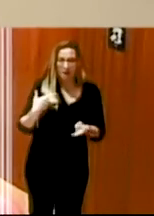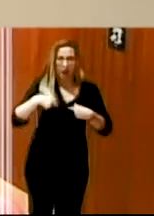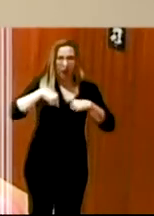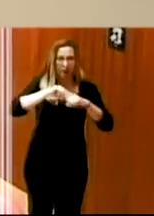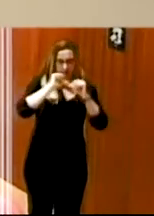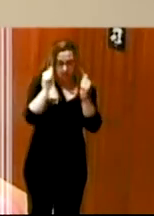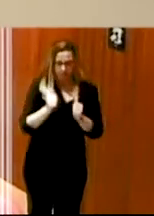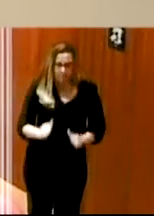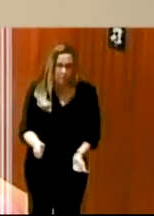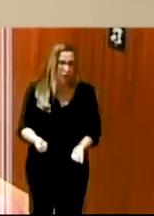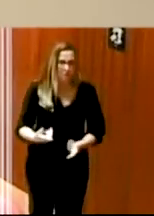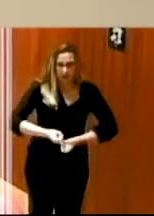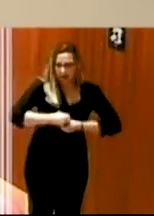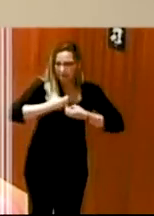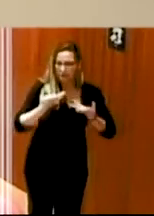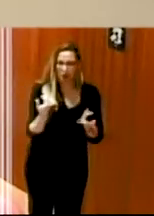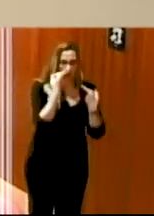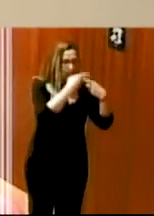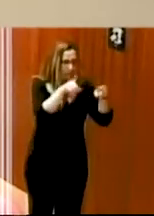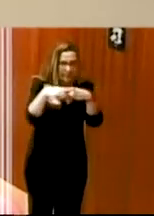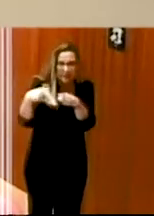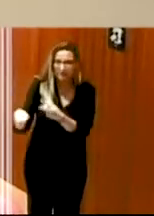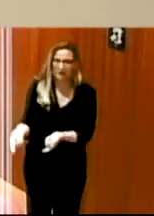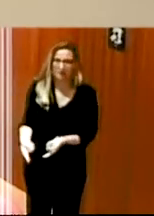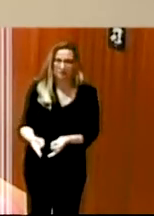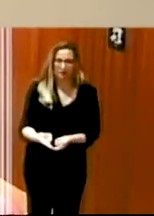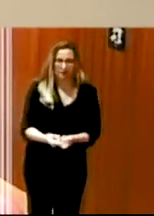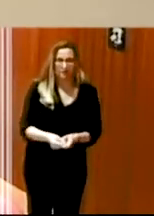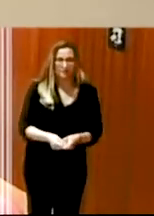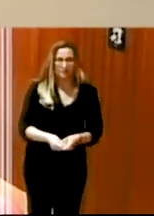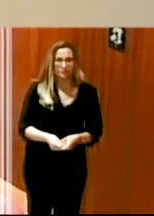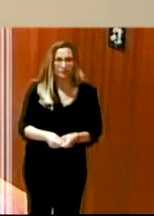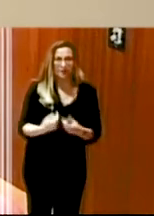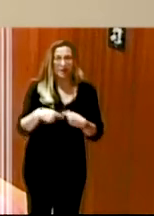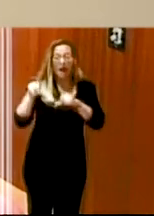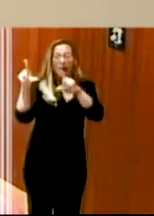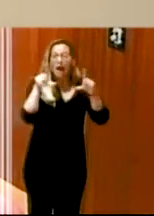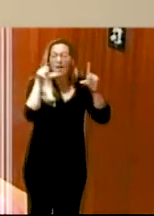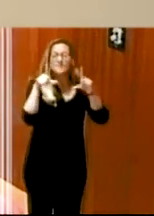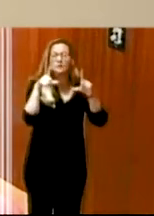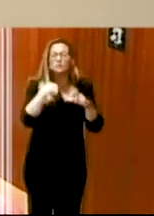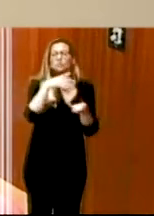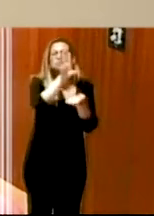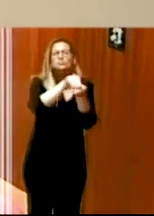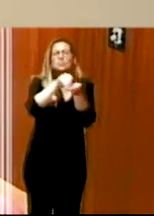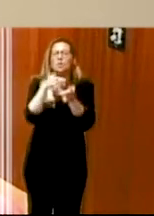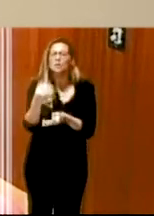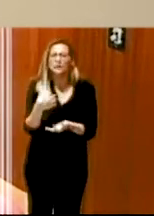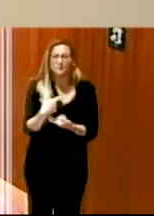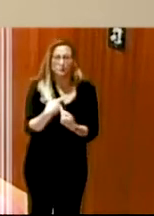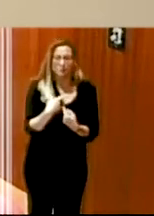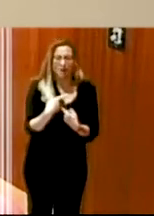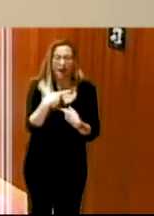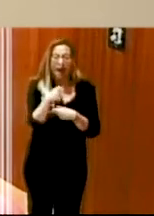ser y de expresarnos diferentes, ¿no? Aún así, en las diapositivas lo que he recogido ha sido de todas esas entrevistas los